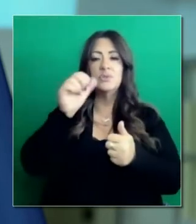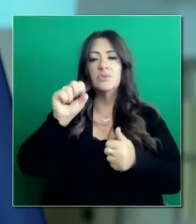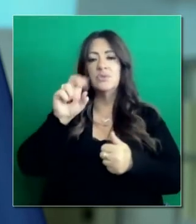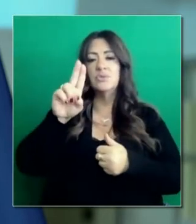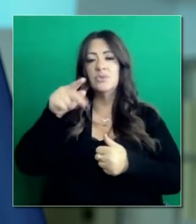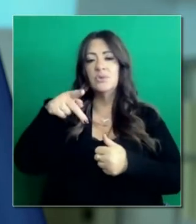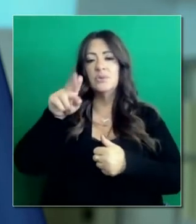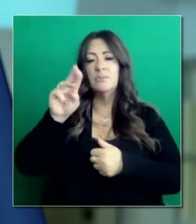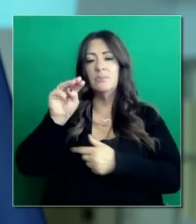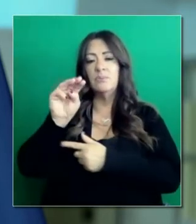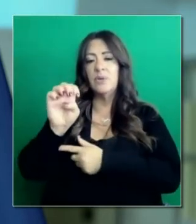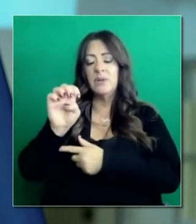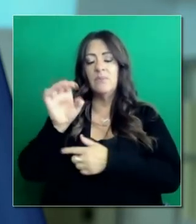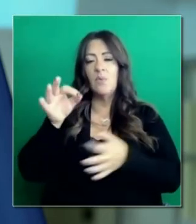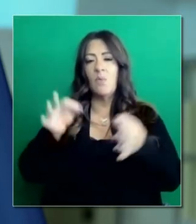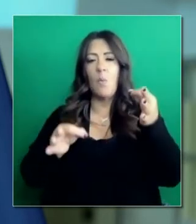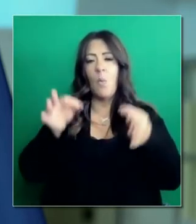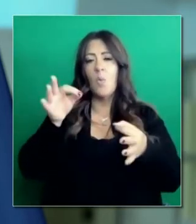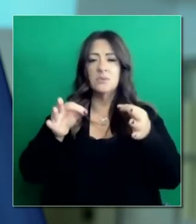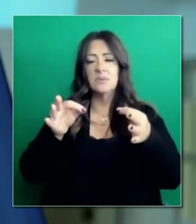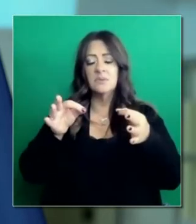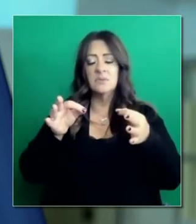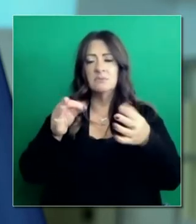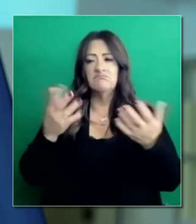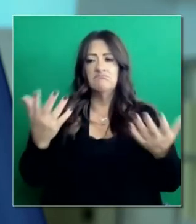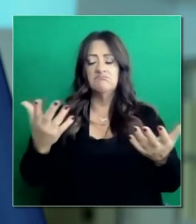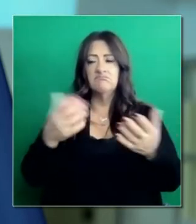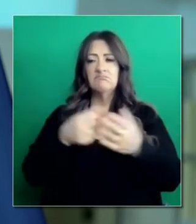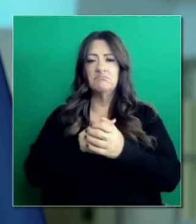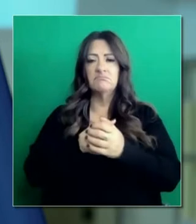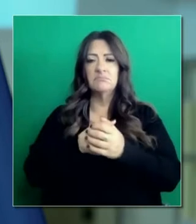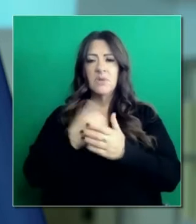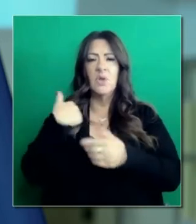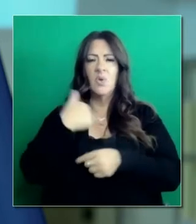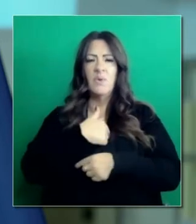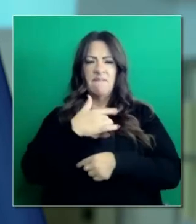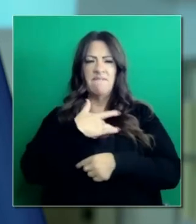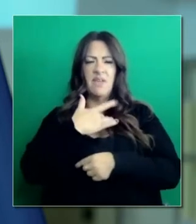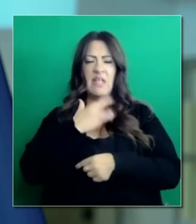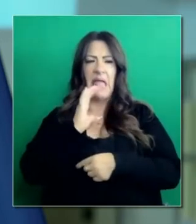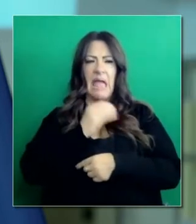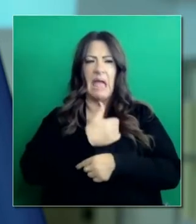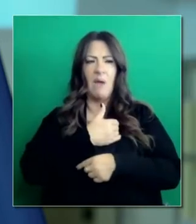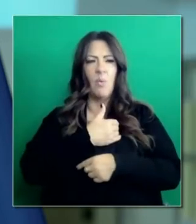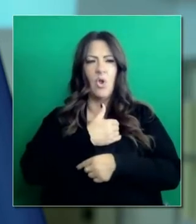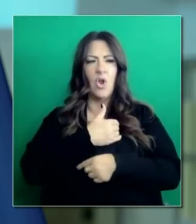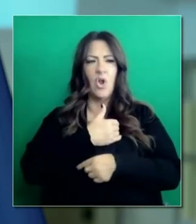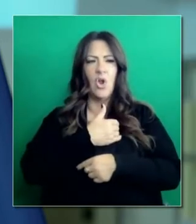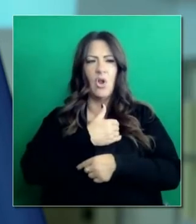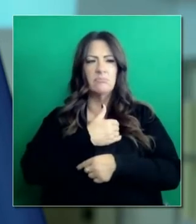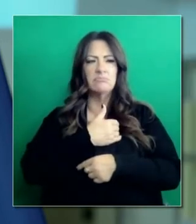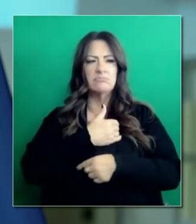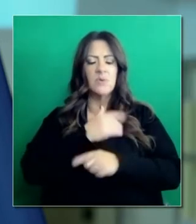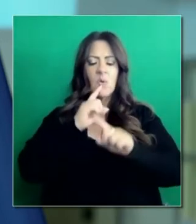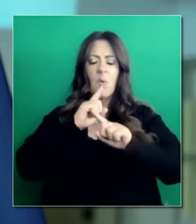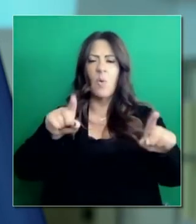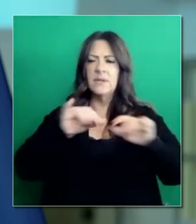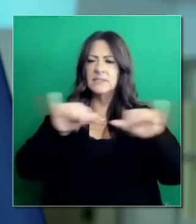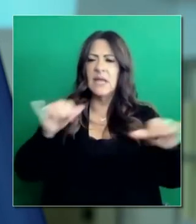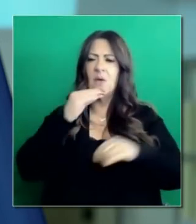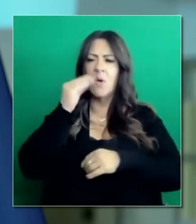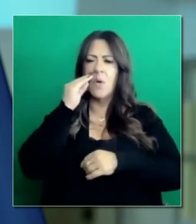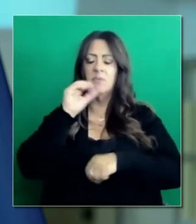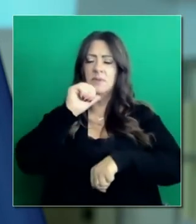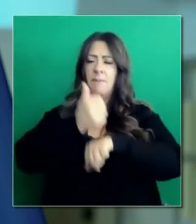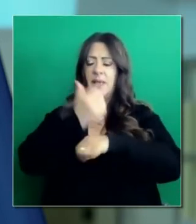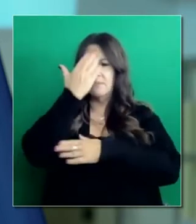que mencionó apoyo por una de nuestras órdenes, pero sentimos que estamos en terreno muy firme basado en